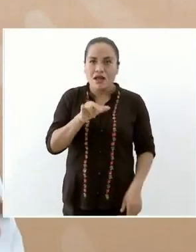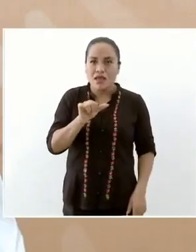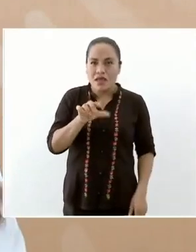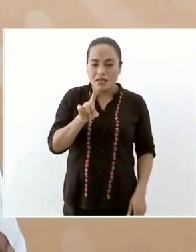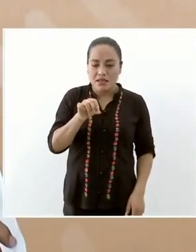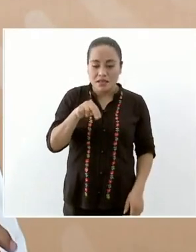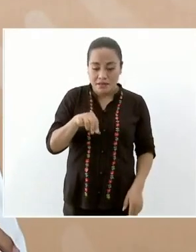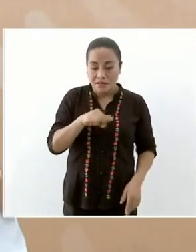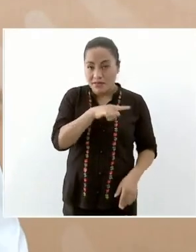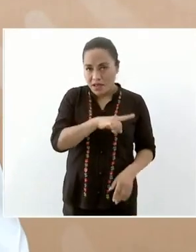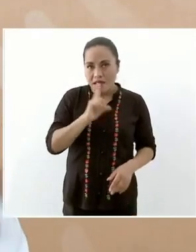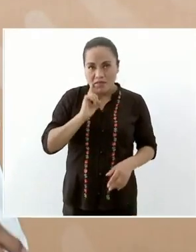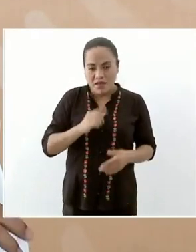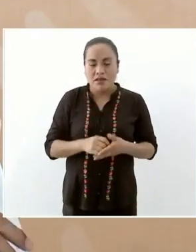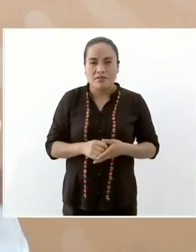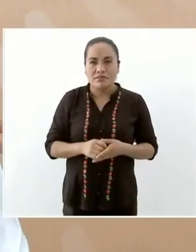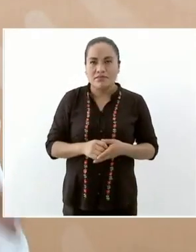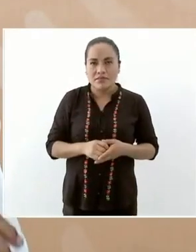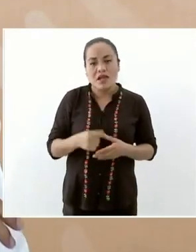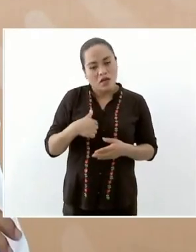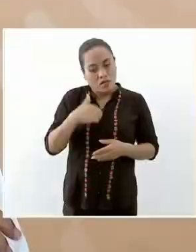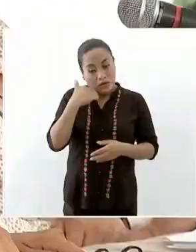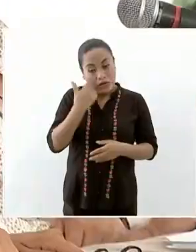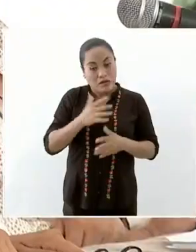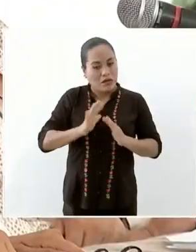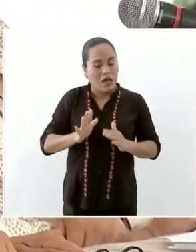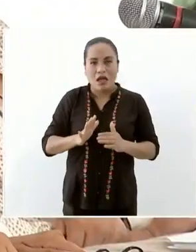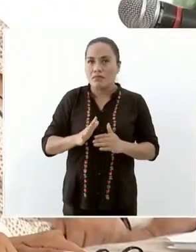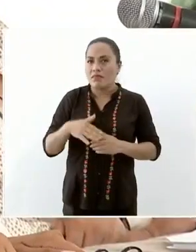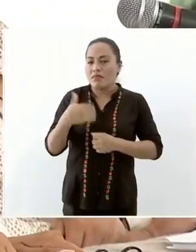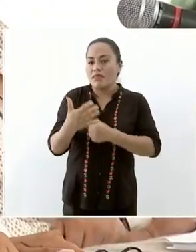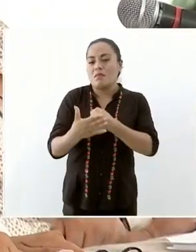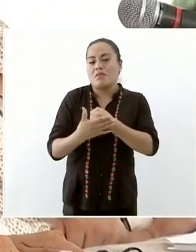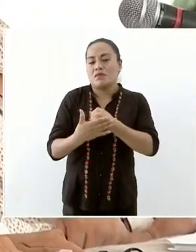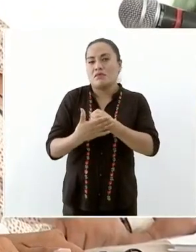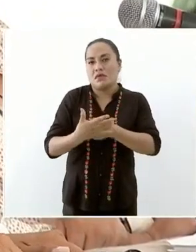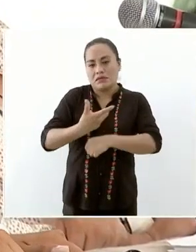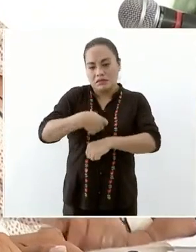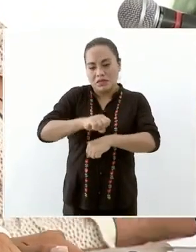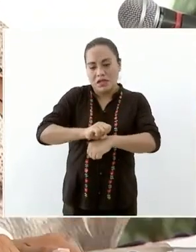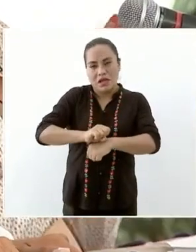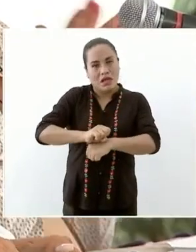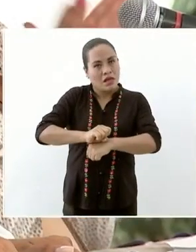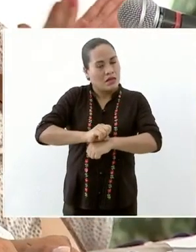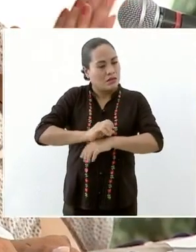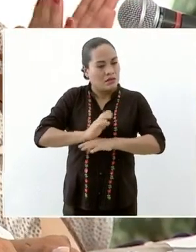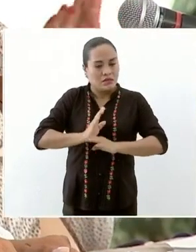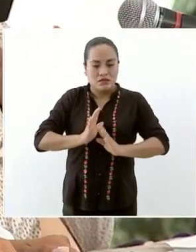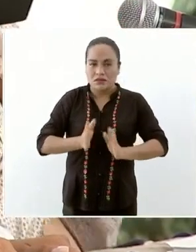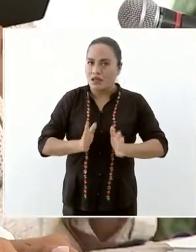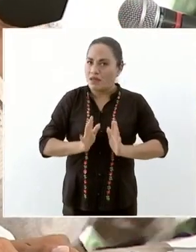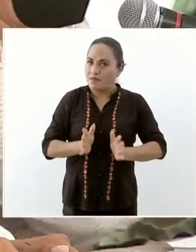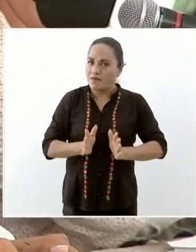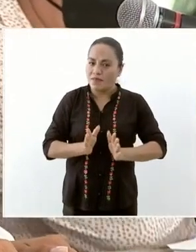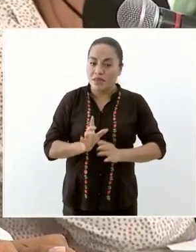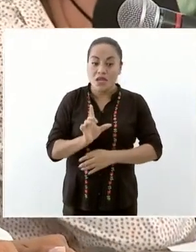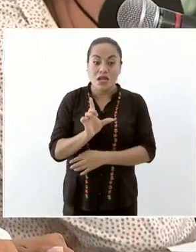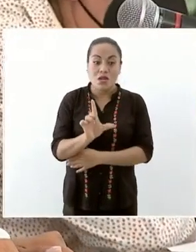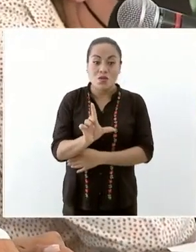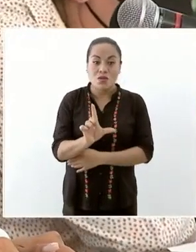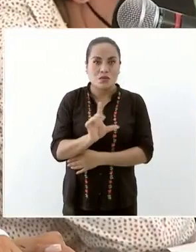a entregar desde la semana próxima si se puede el lunes